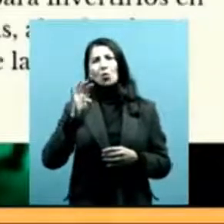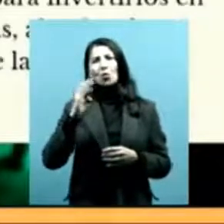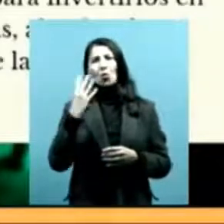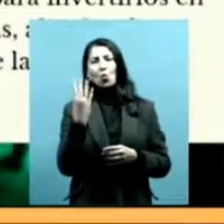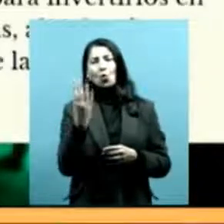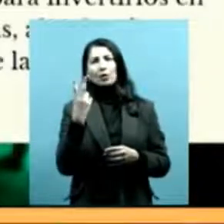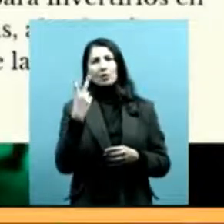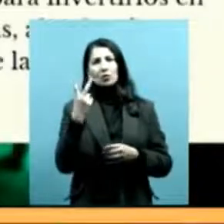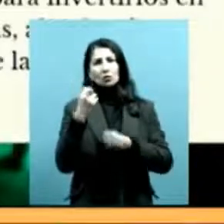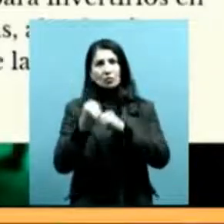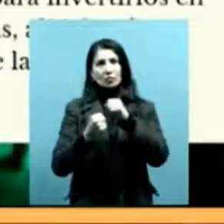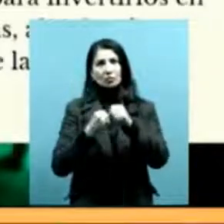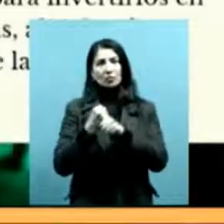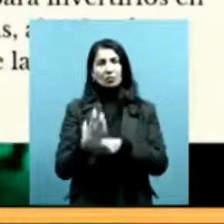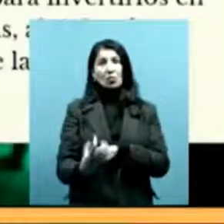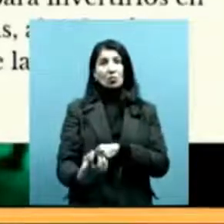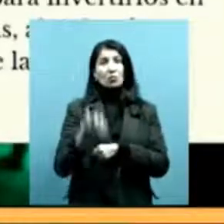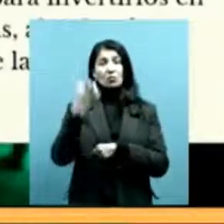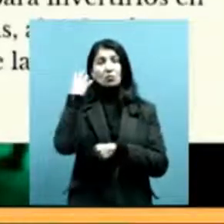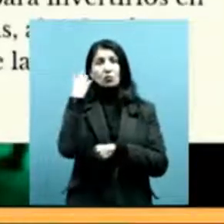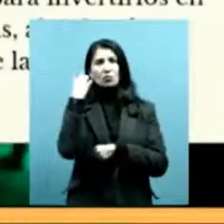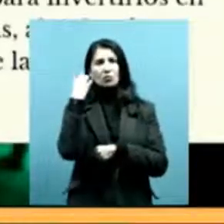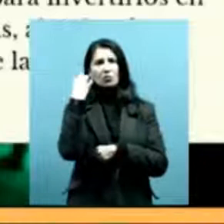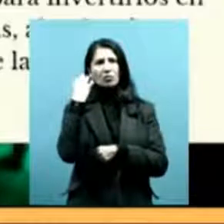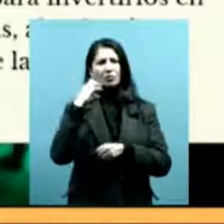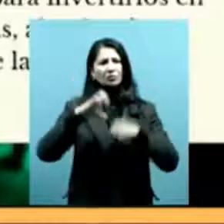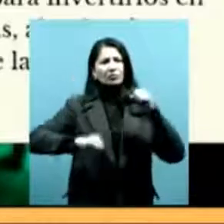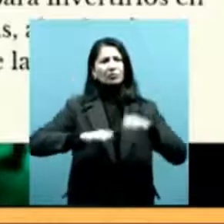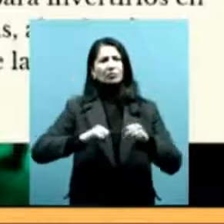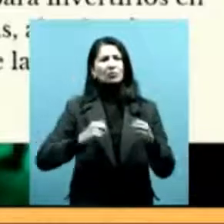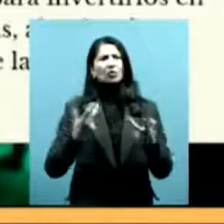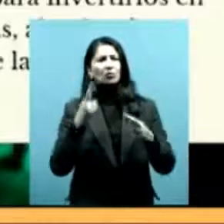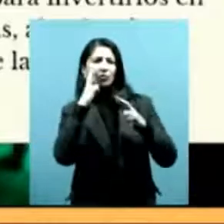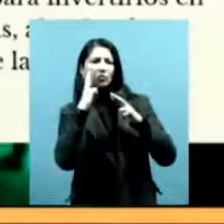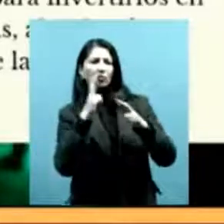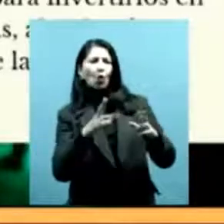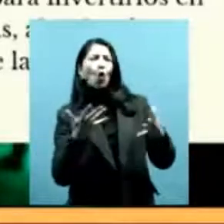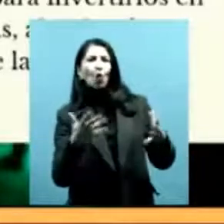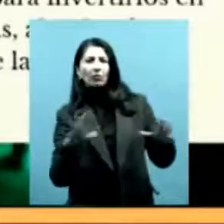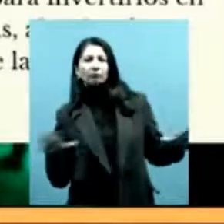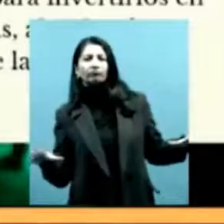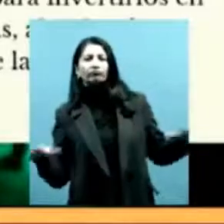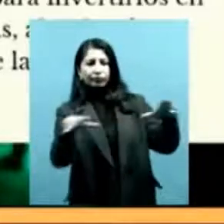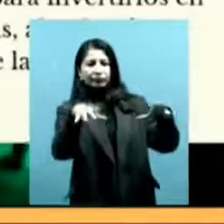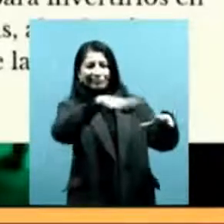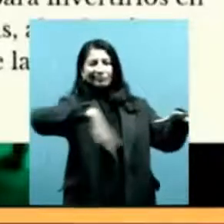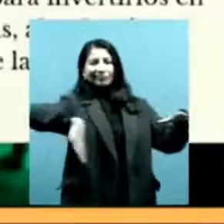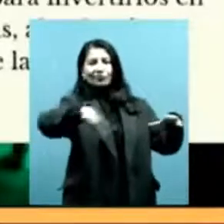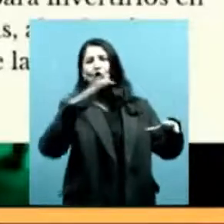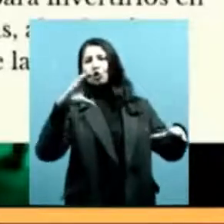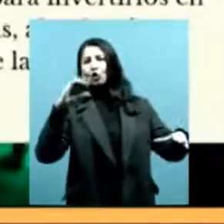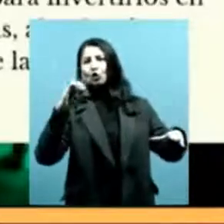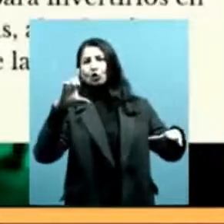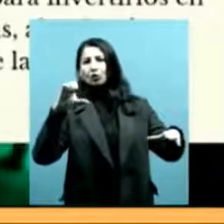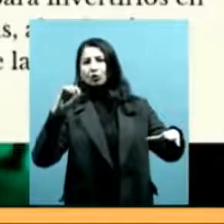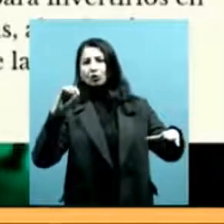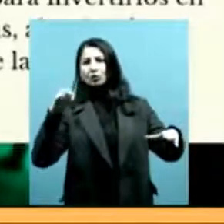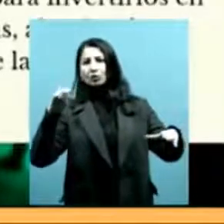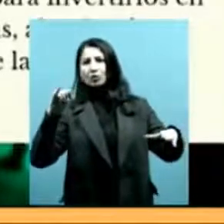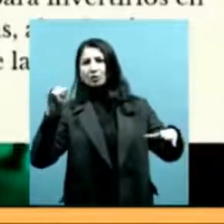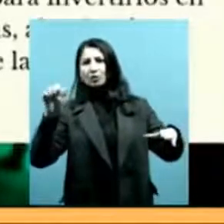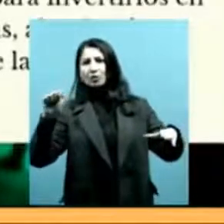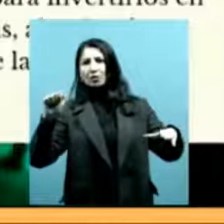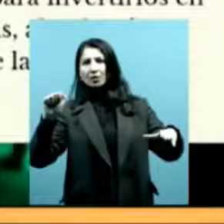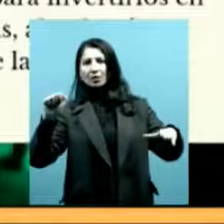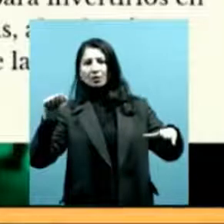realmente estaban todos diseminados, llevarlos todos y concentrarlos en esa colonia. ¿Por qué? Porque donde están